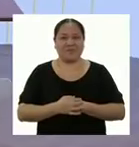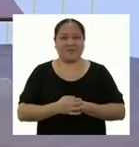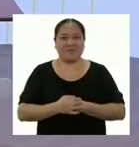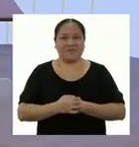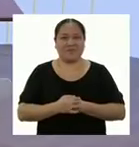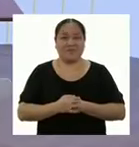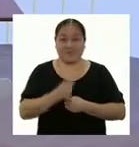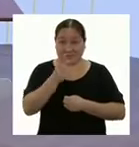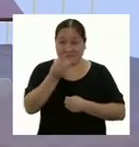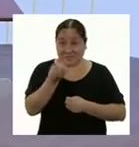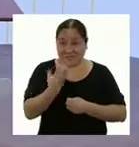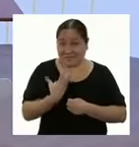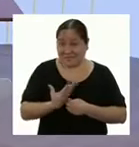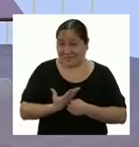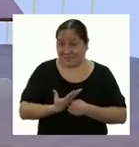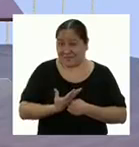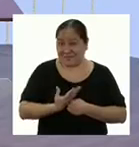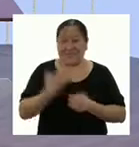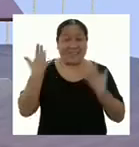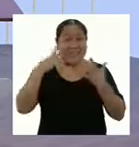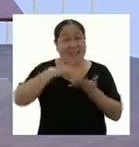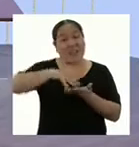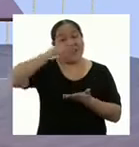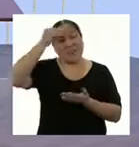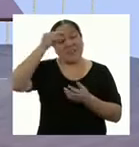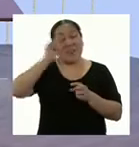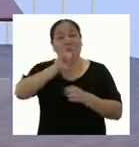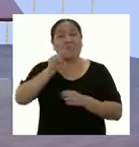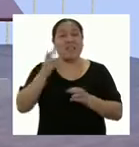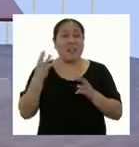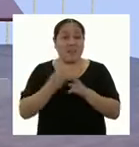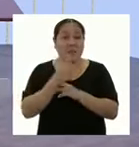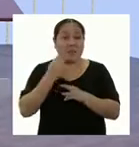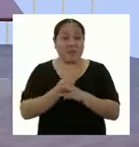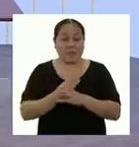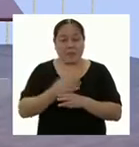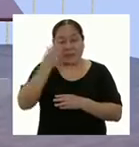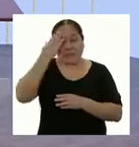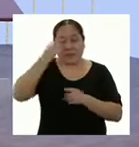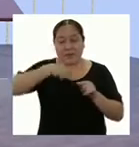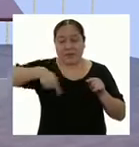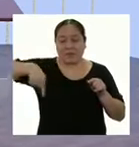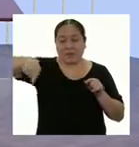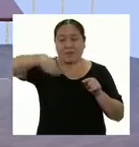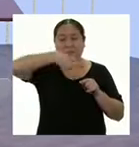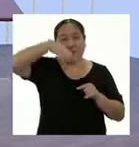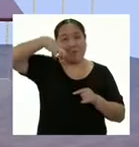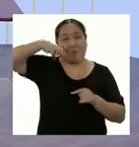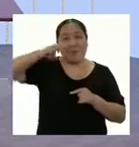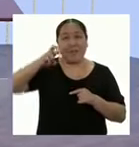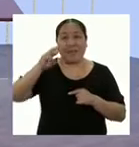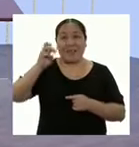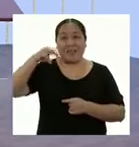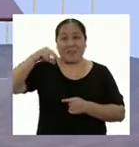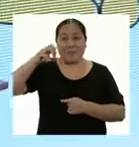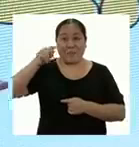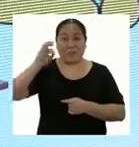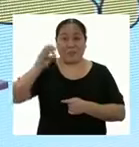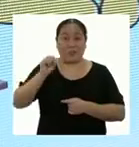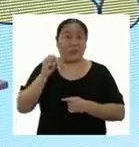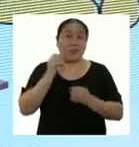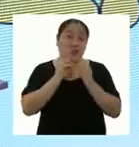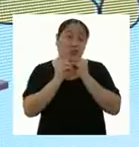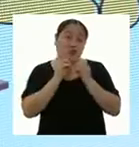¿Qué dicen? ¿Han aprendido a usar las matemáticas para calcular perímetros y así resolver situaciones cotidianas?